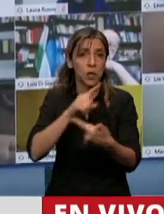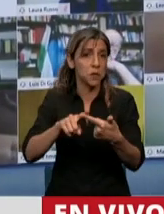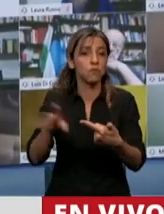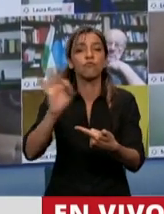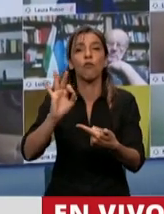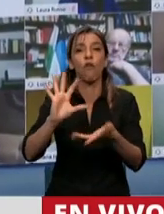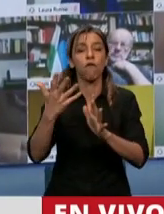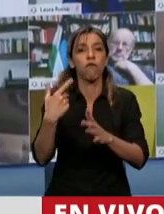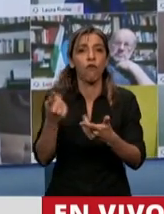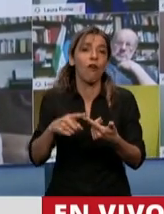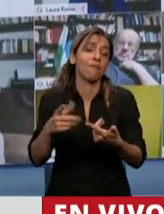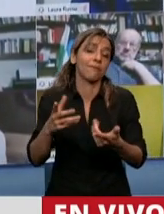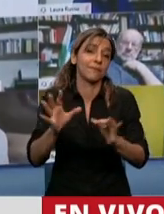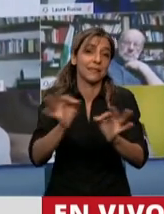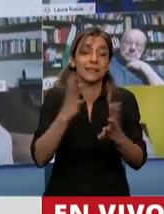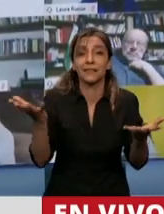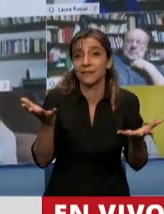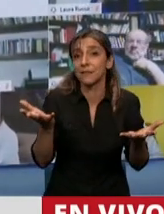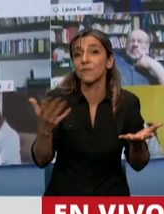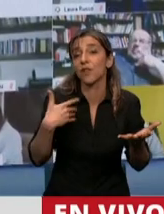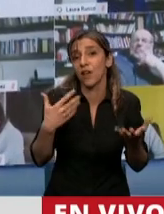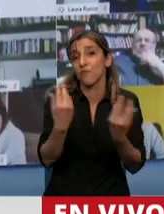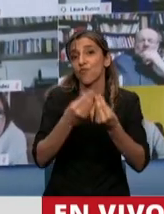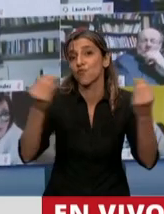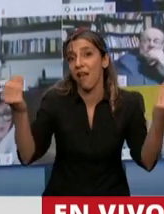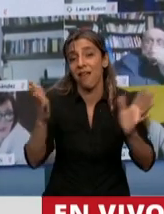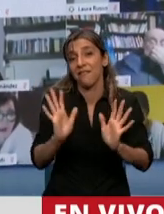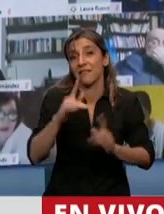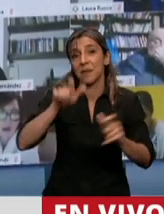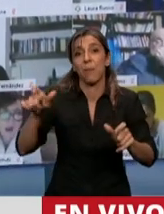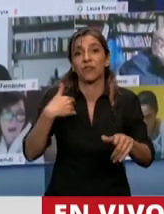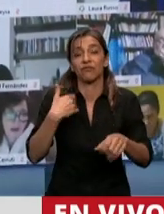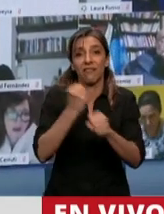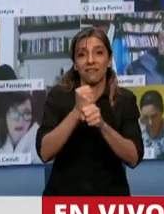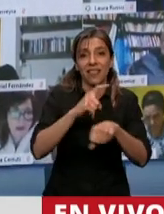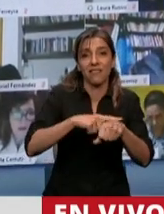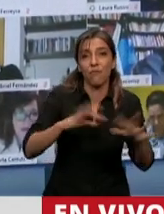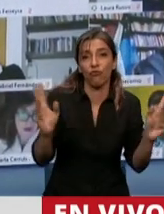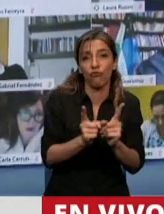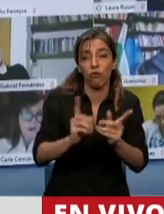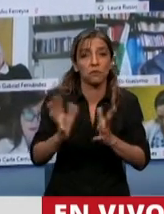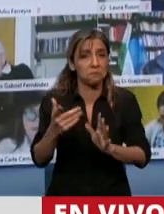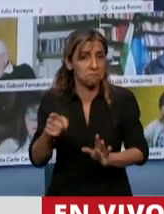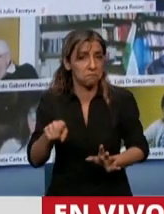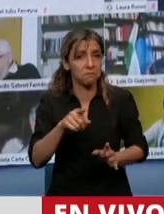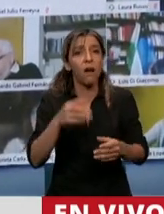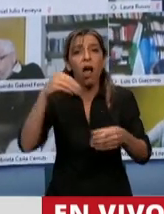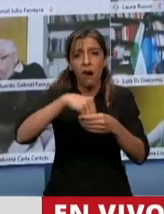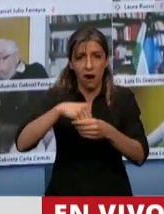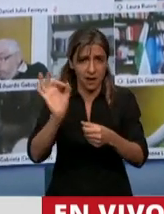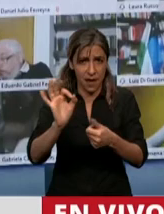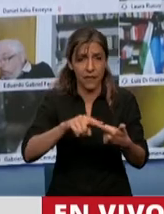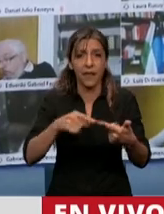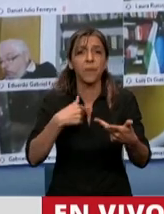como casi natural la temporalidad que tiene el sector del turismo, no están incluidos los transportes,